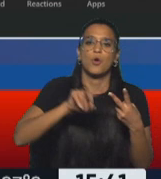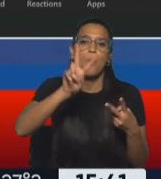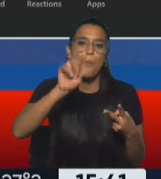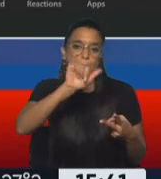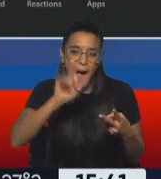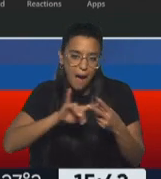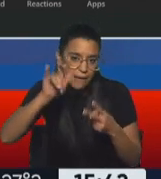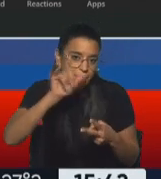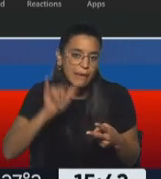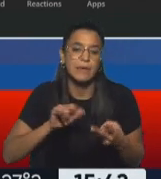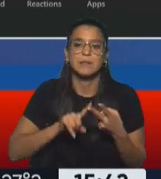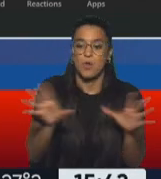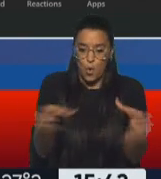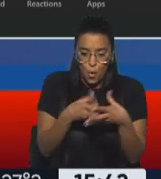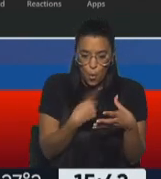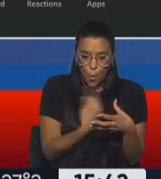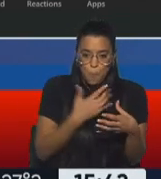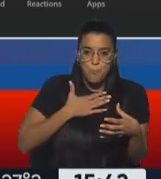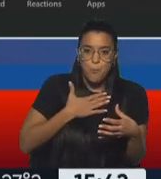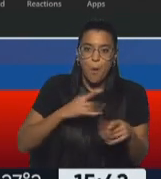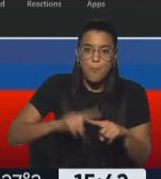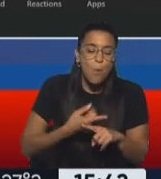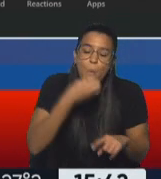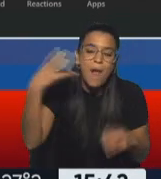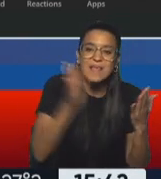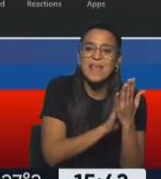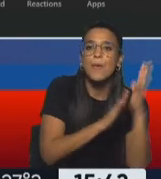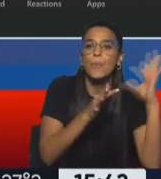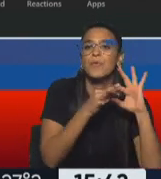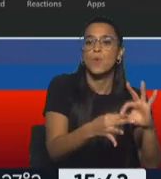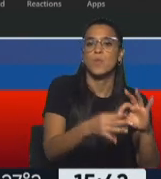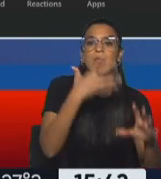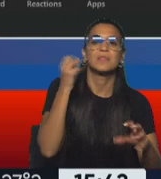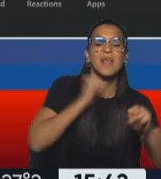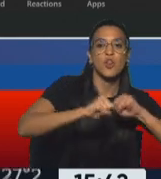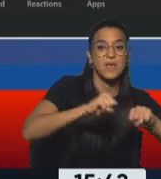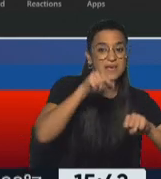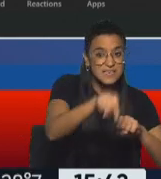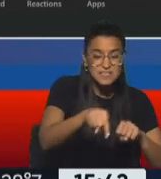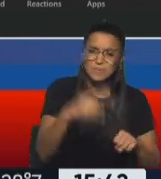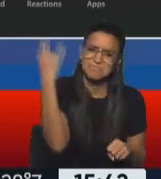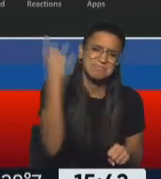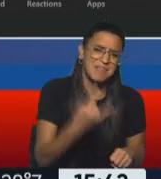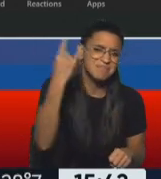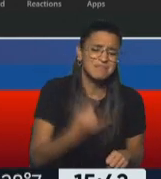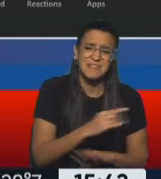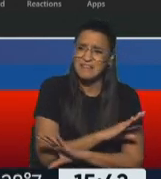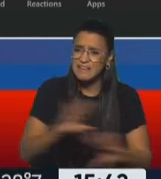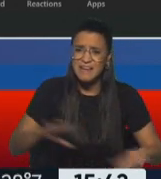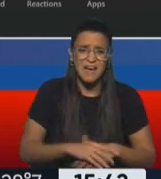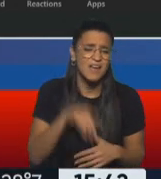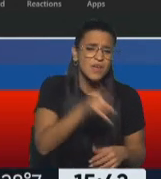la izquierda de mi grupo político, cualquier izquierda está vinculada con el terrorismo, lo cual es una falacia que,